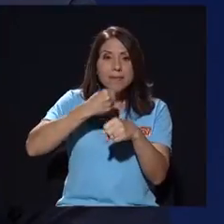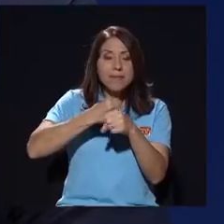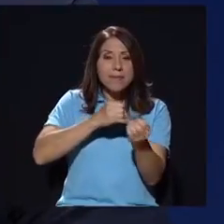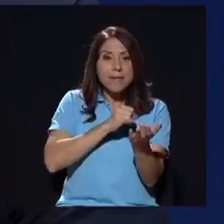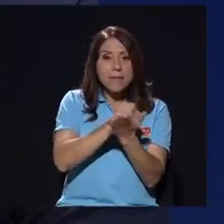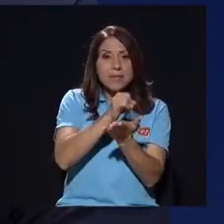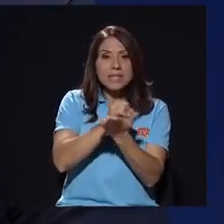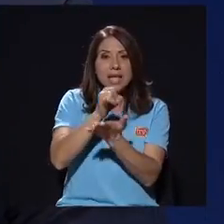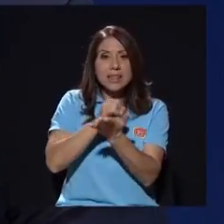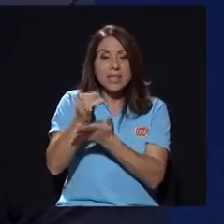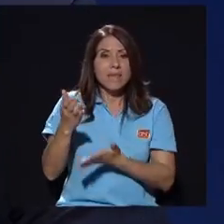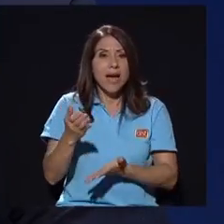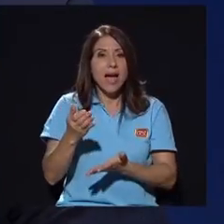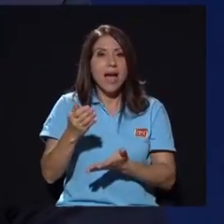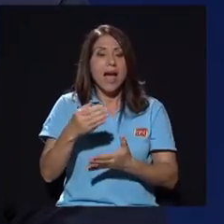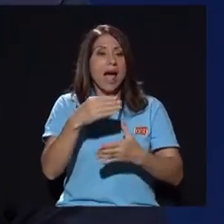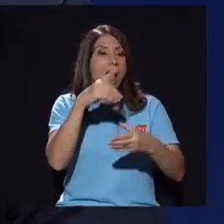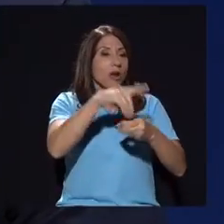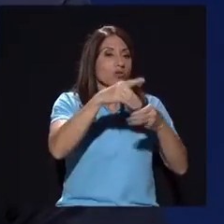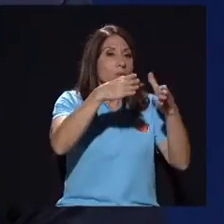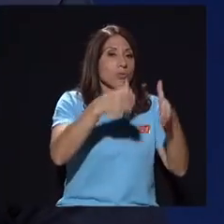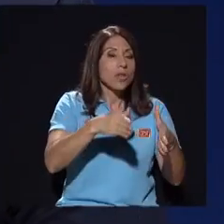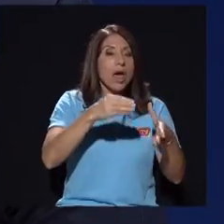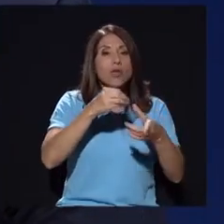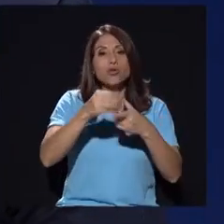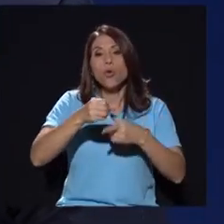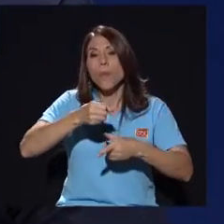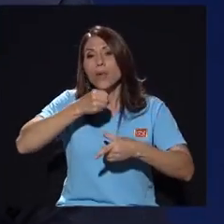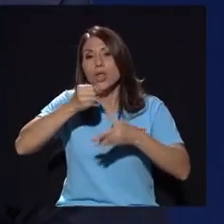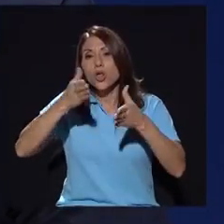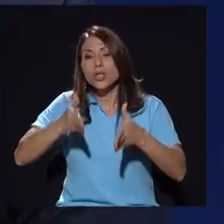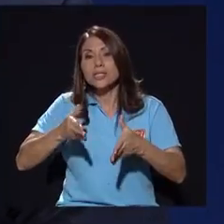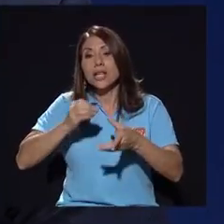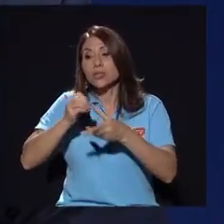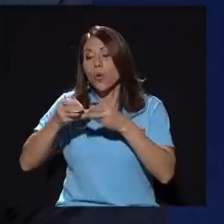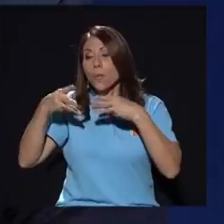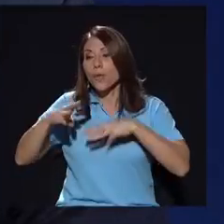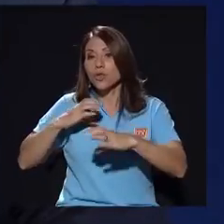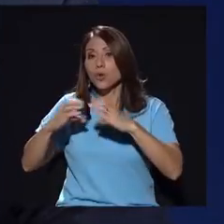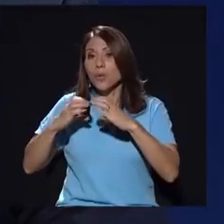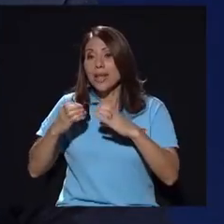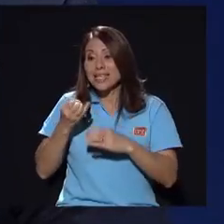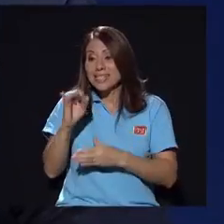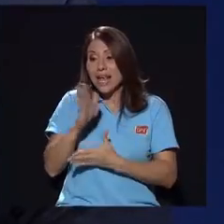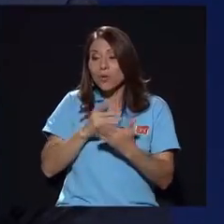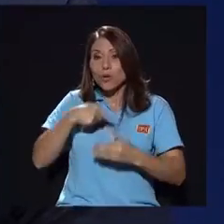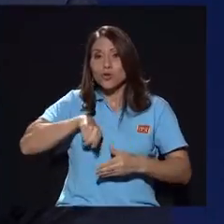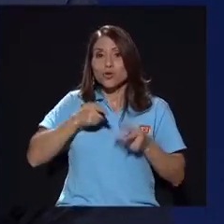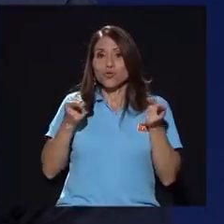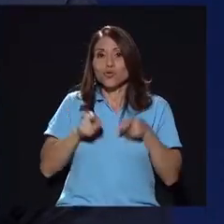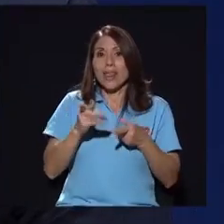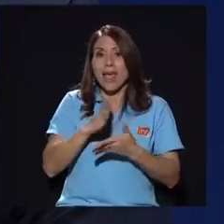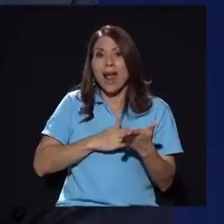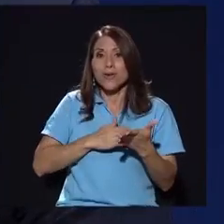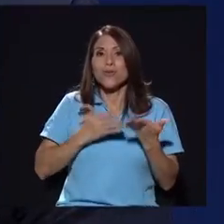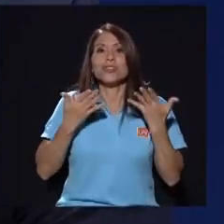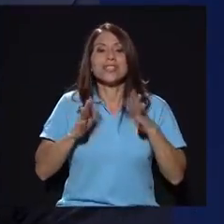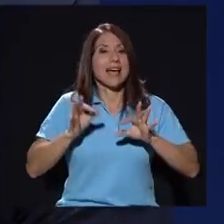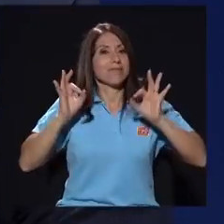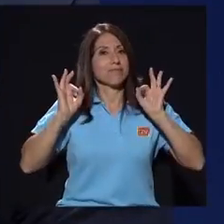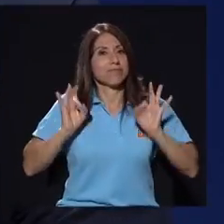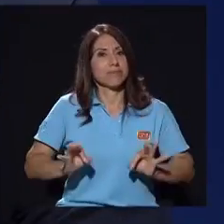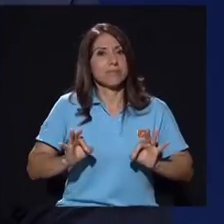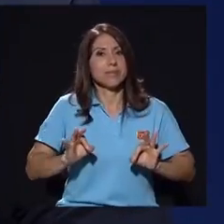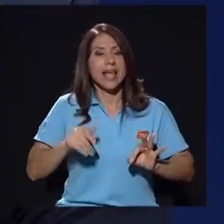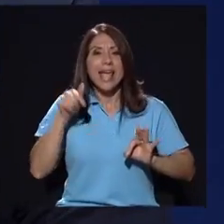sea los diputados sea los periodistas sea los medios nos sucede algo confirmaría lo que muchos pensamos de que esto es un clan